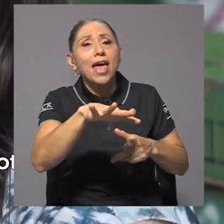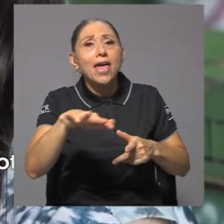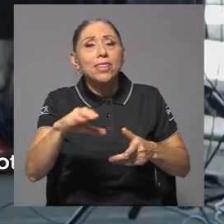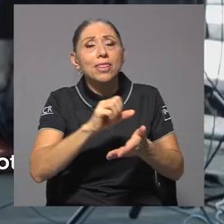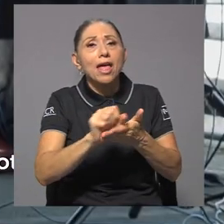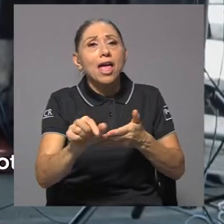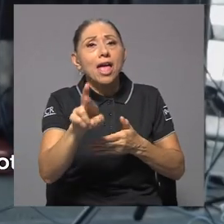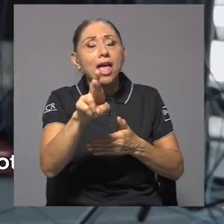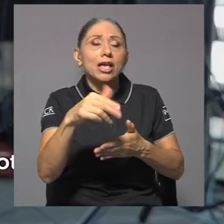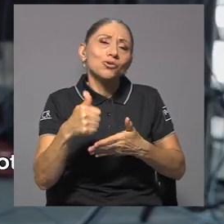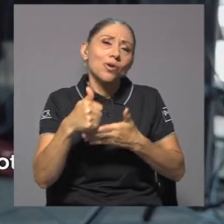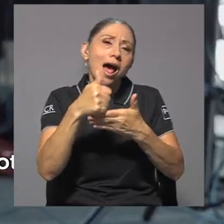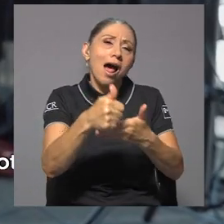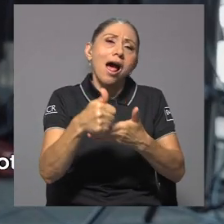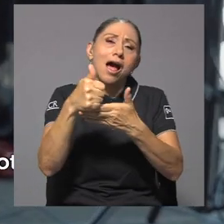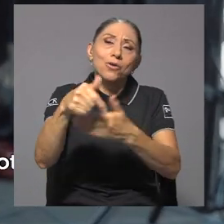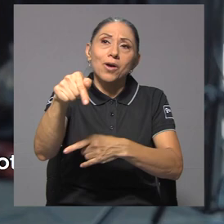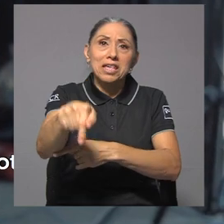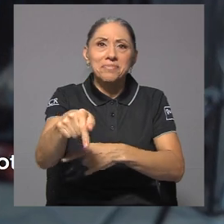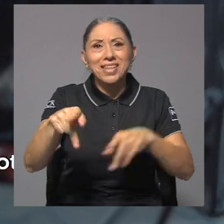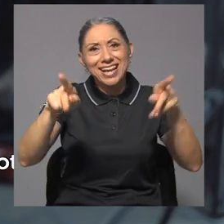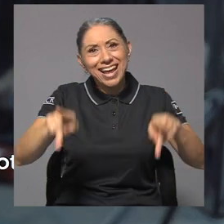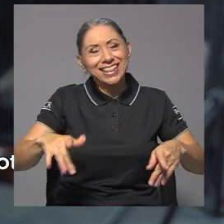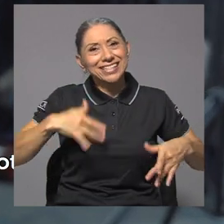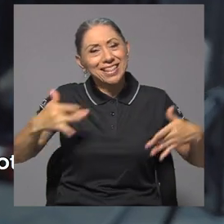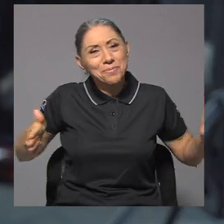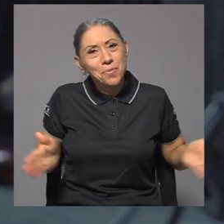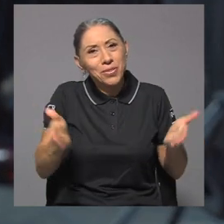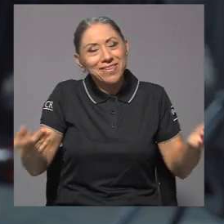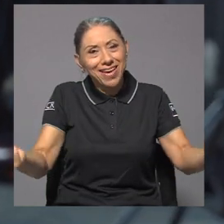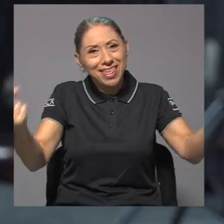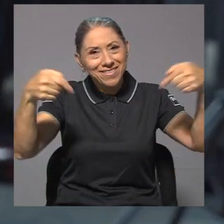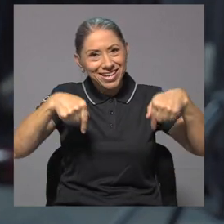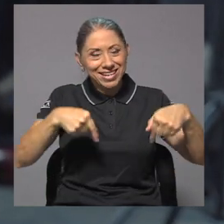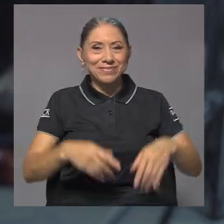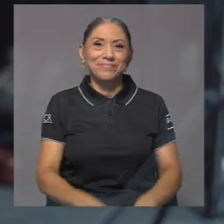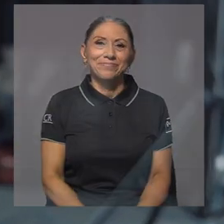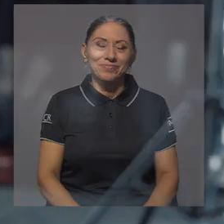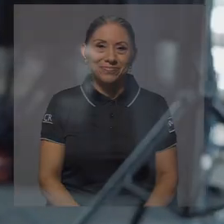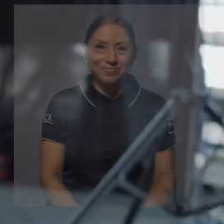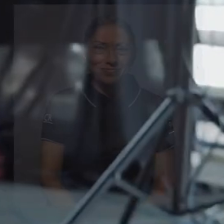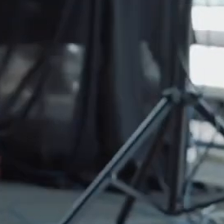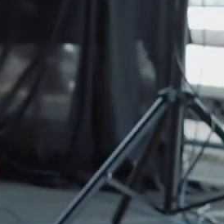para la feria en sí y para que la gente se motiva a venir. ¡Gracias!